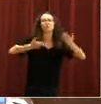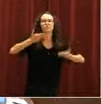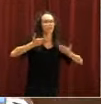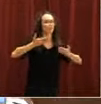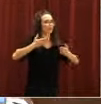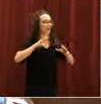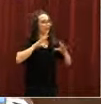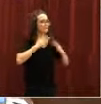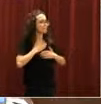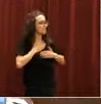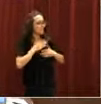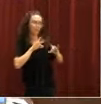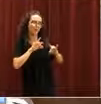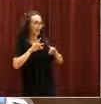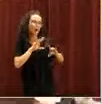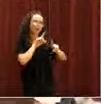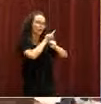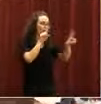presidente. Abandonen la sala.